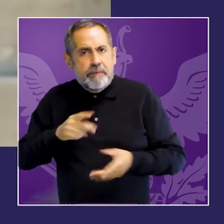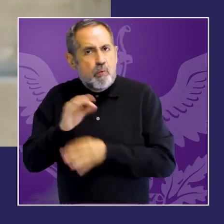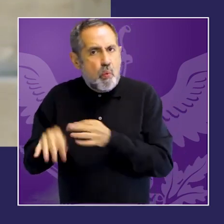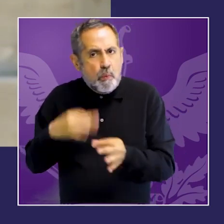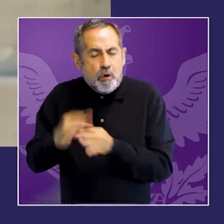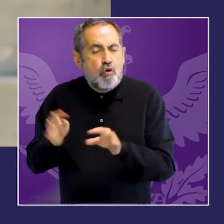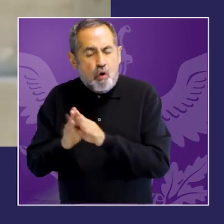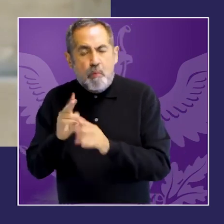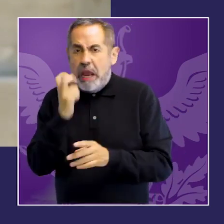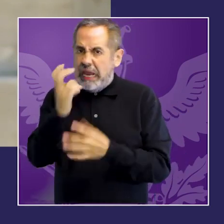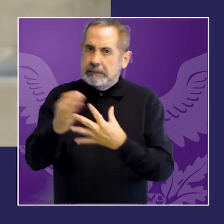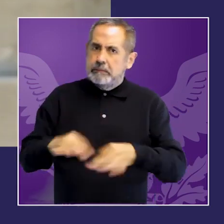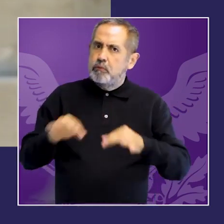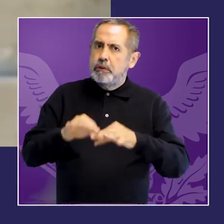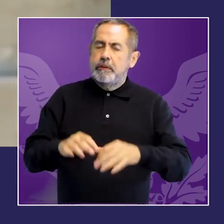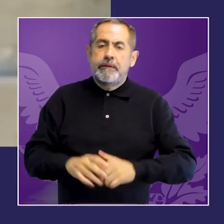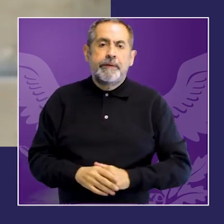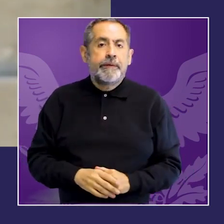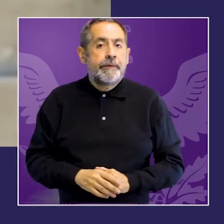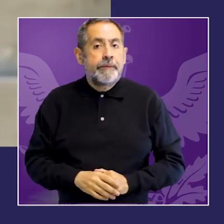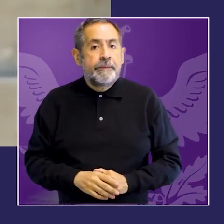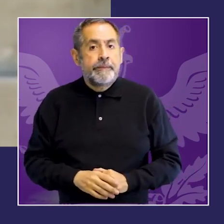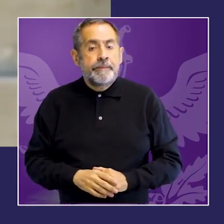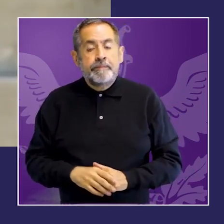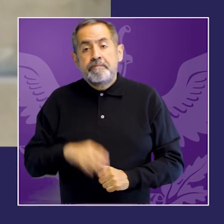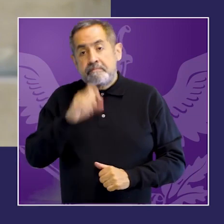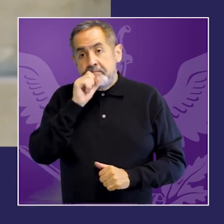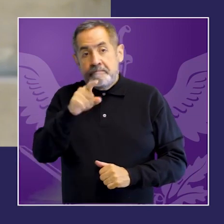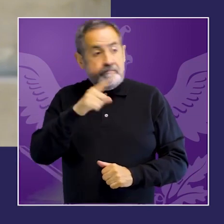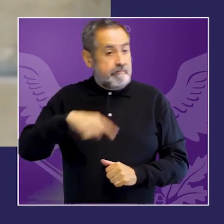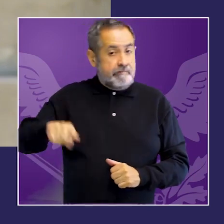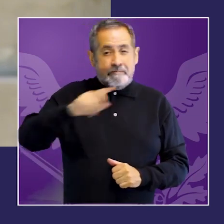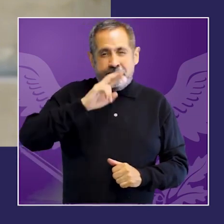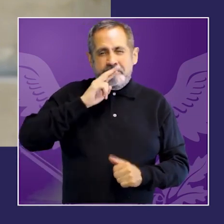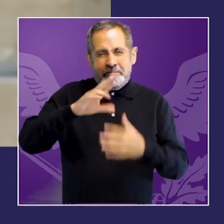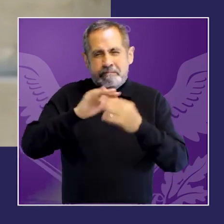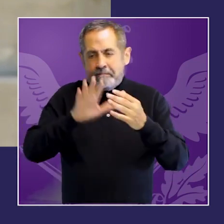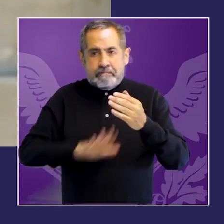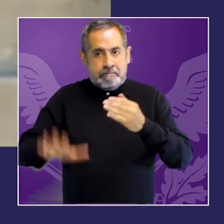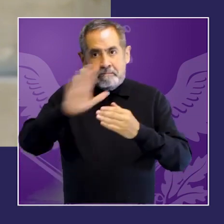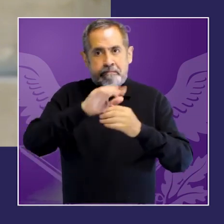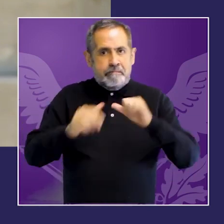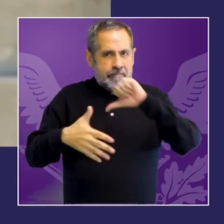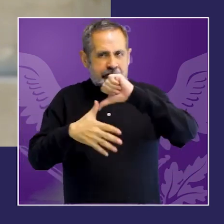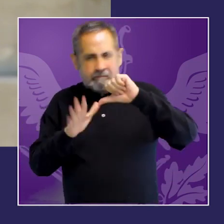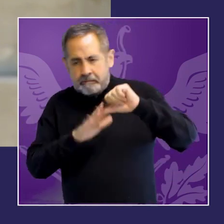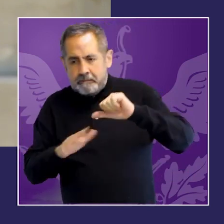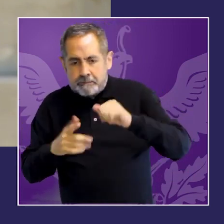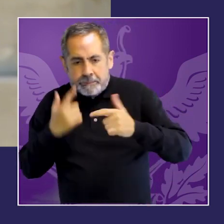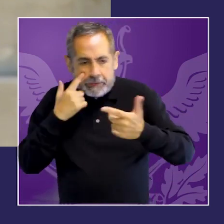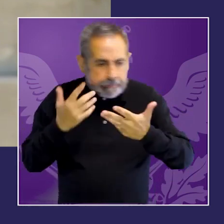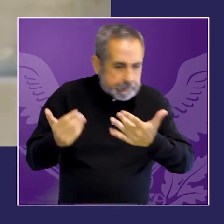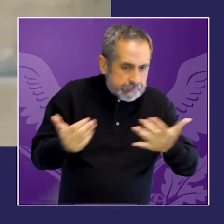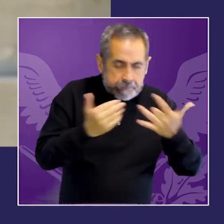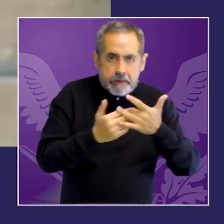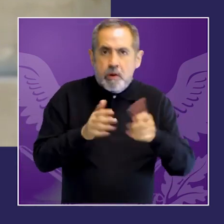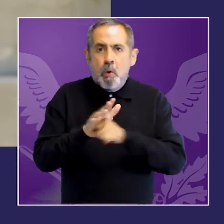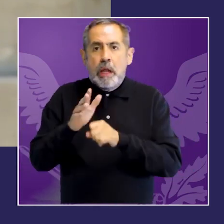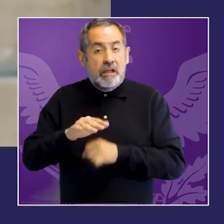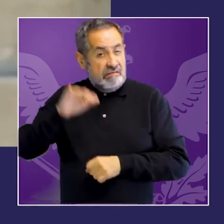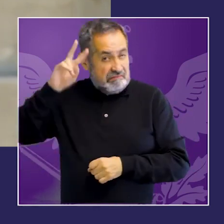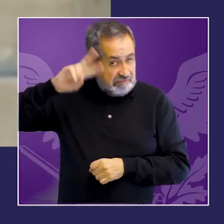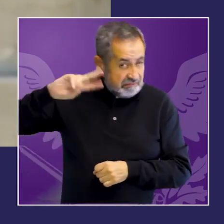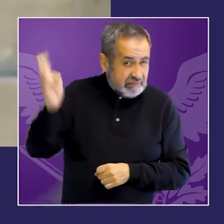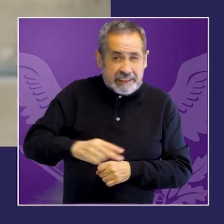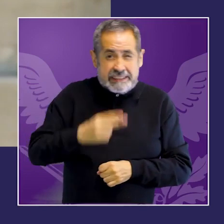legislativas y el de las reformas estructurales y procedimentales en términos de la facilitación de la adecuada respuesta